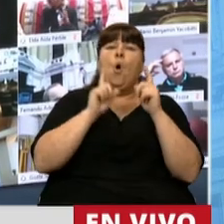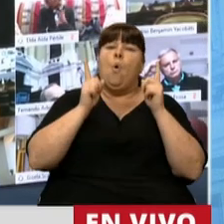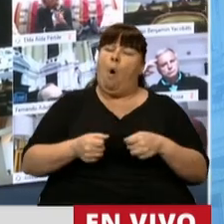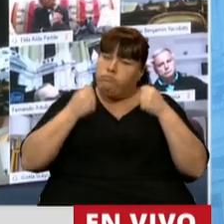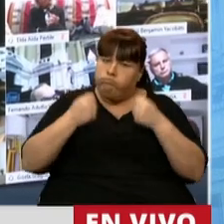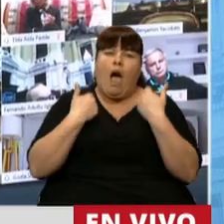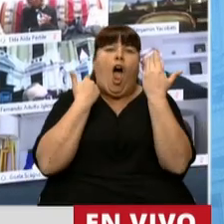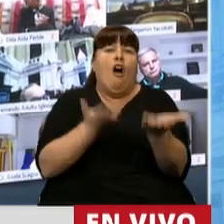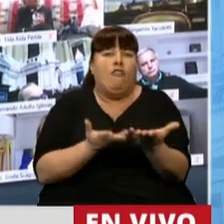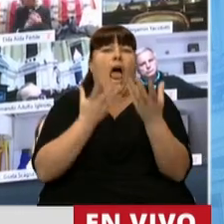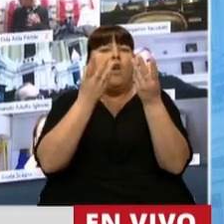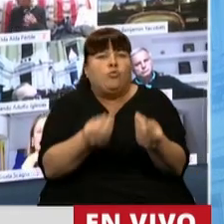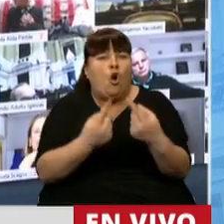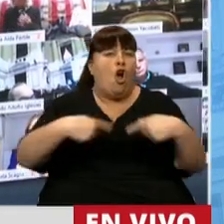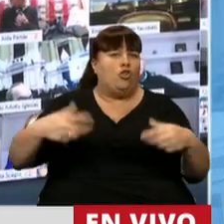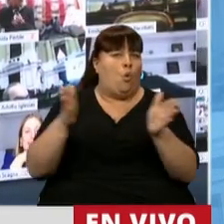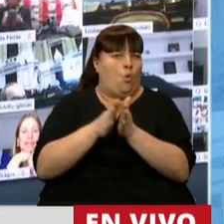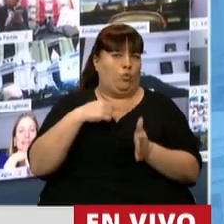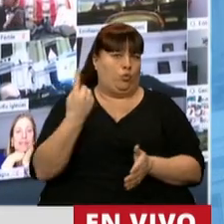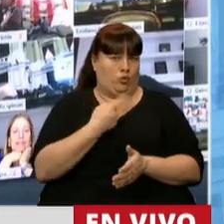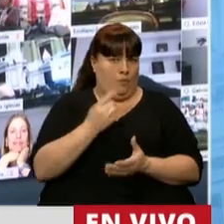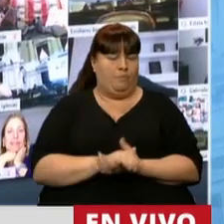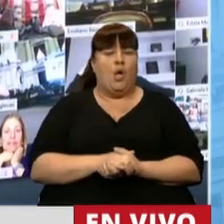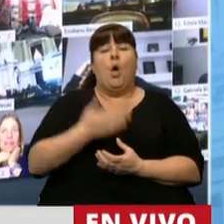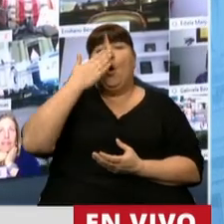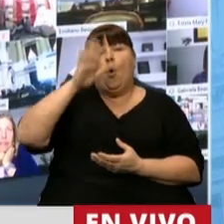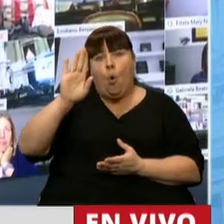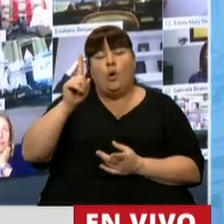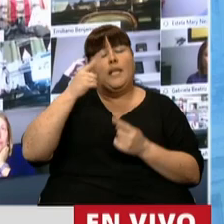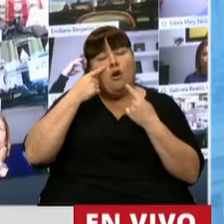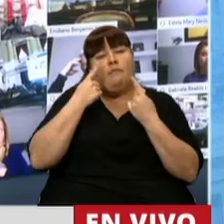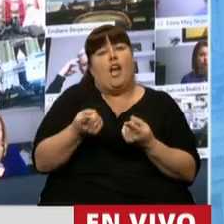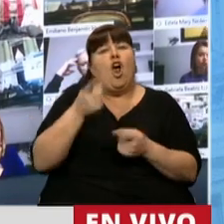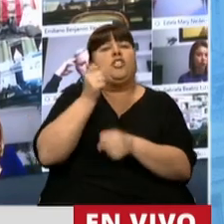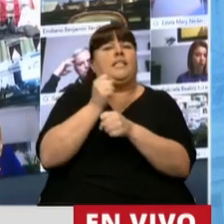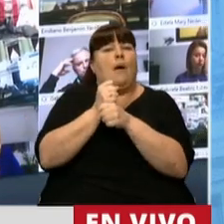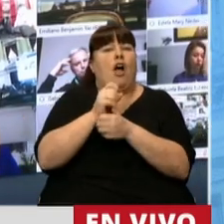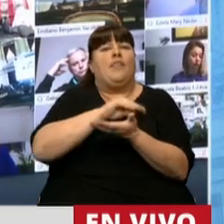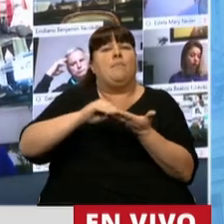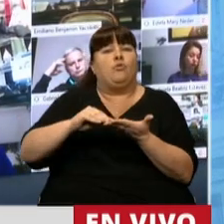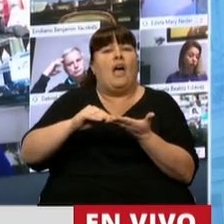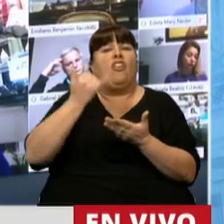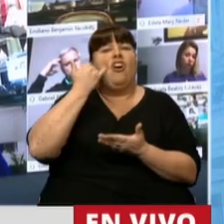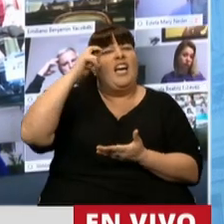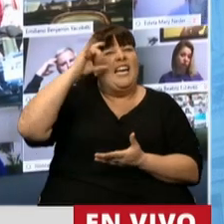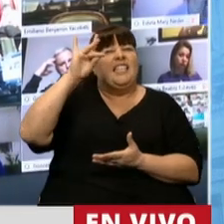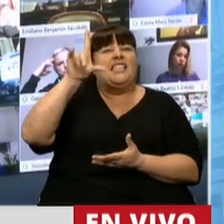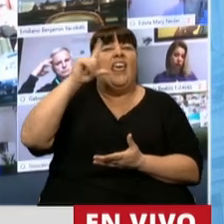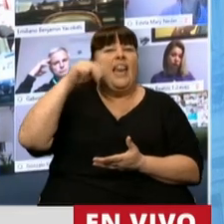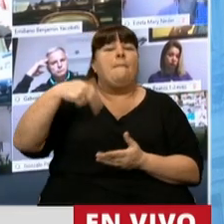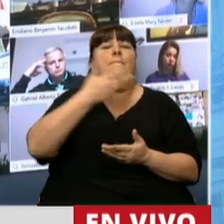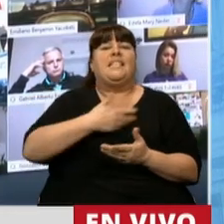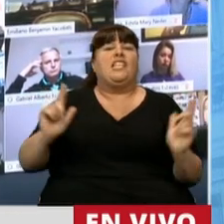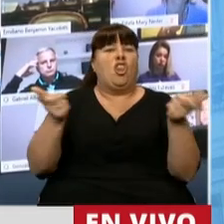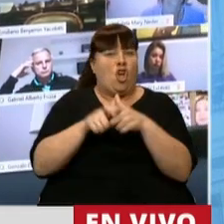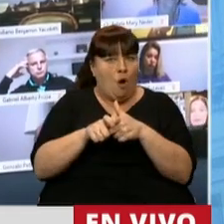se puso a disposición para colaborar con nosotros. Y finalmente, quiero reconocer la labor del diputado Pablo Yelde, presidente de